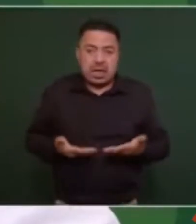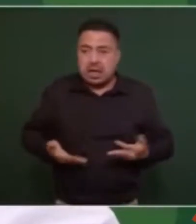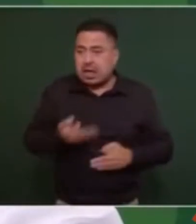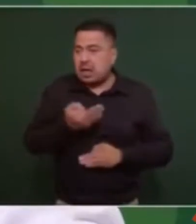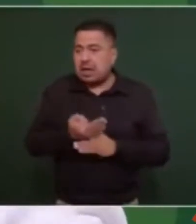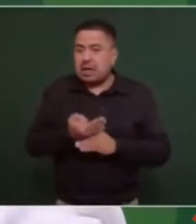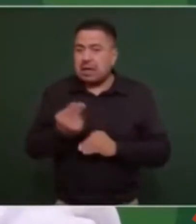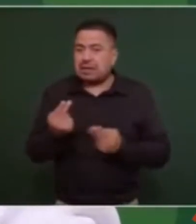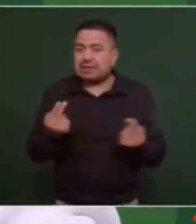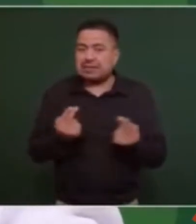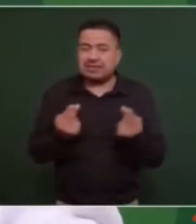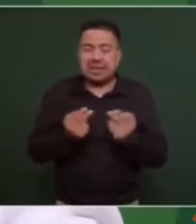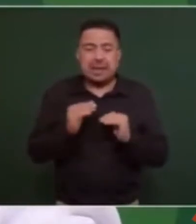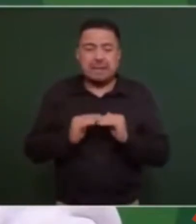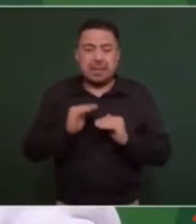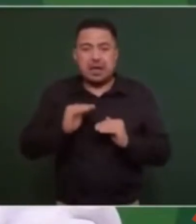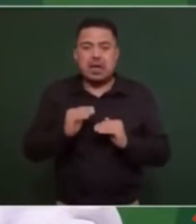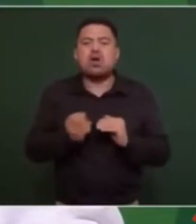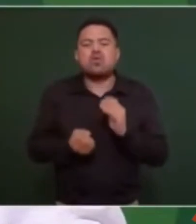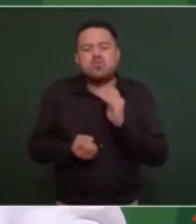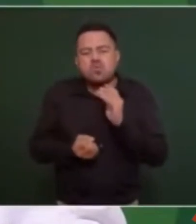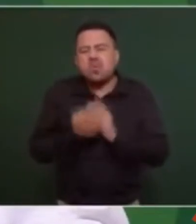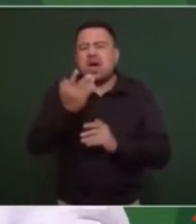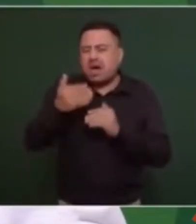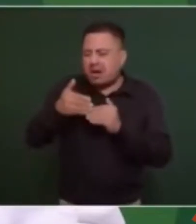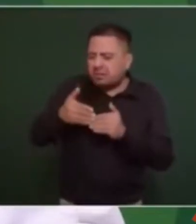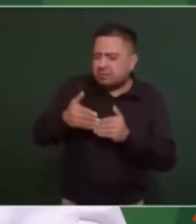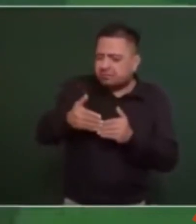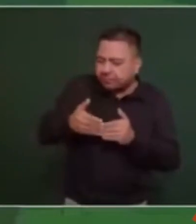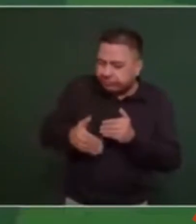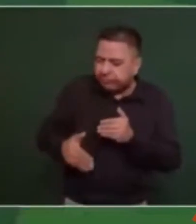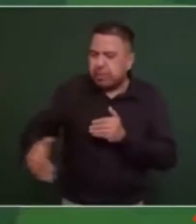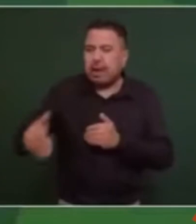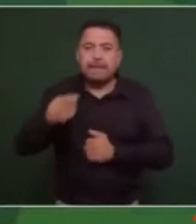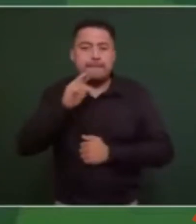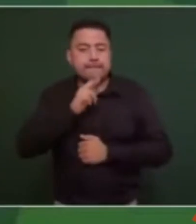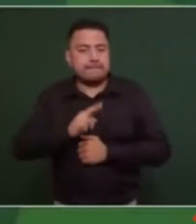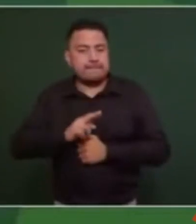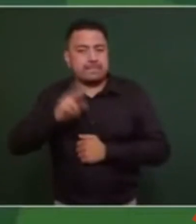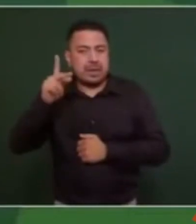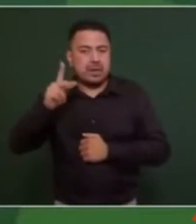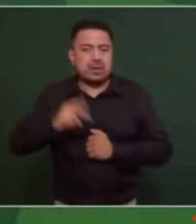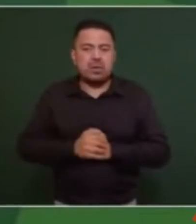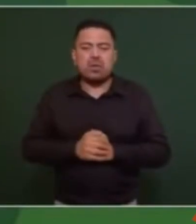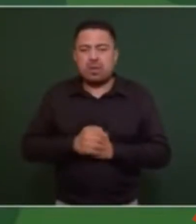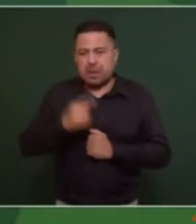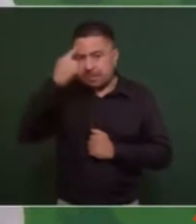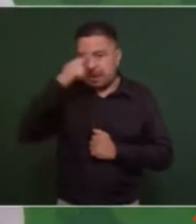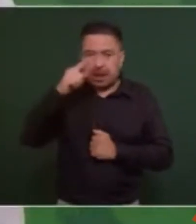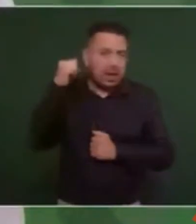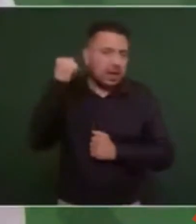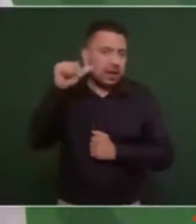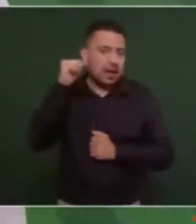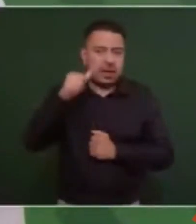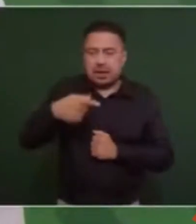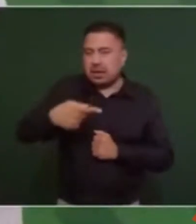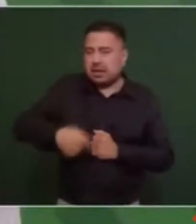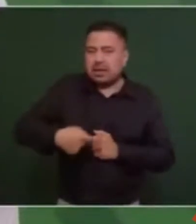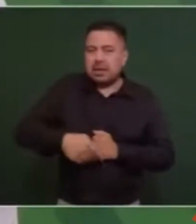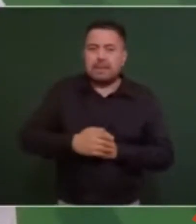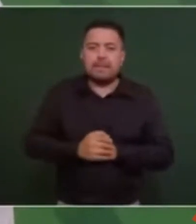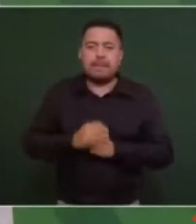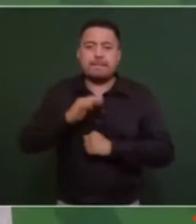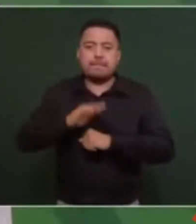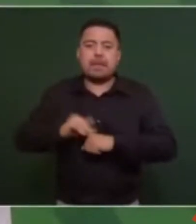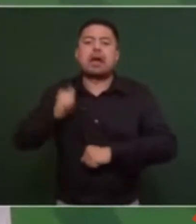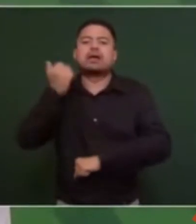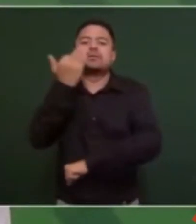requiere y viene una etapa nueva una etapa mucho mejor para Acapulco más tarde